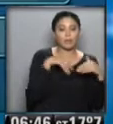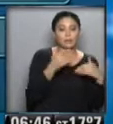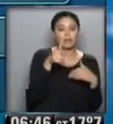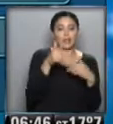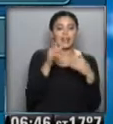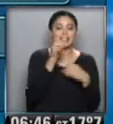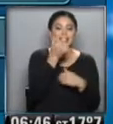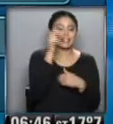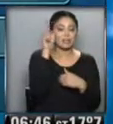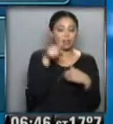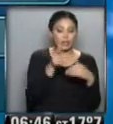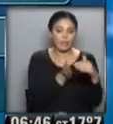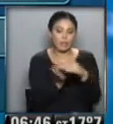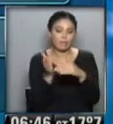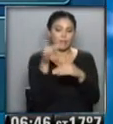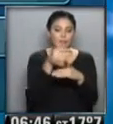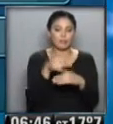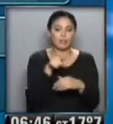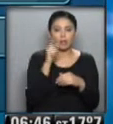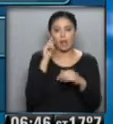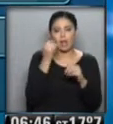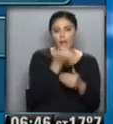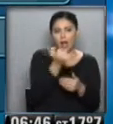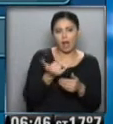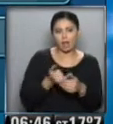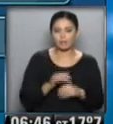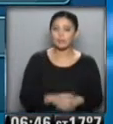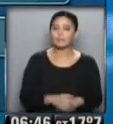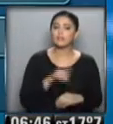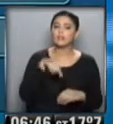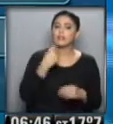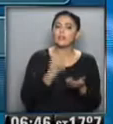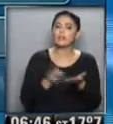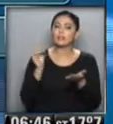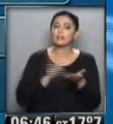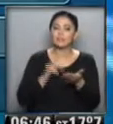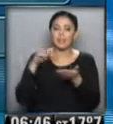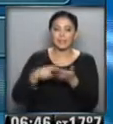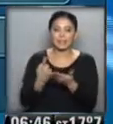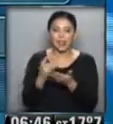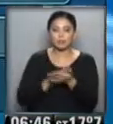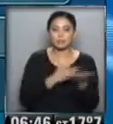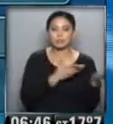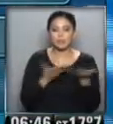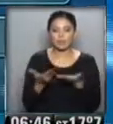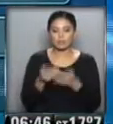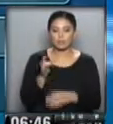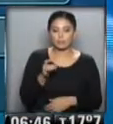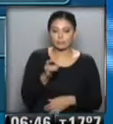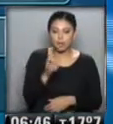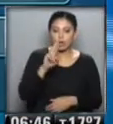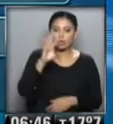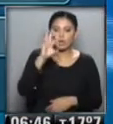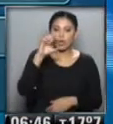...así que bueno, tengan en cuenta este dato, si bien está señalizado, es bueno saberlo... ...de regreso en la ciudad, hablamos de servicios... ...el ferrocarril Roca,